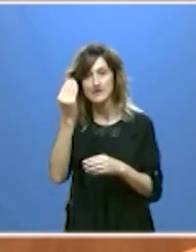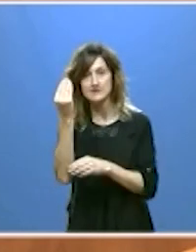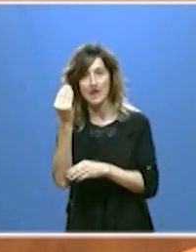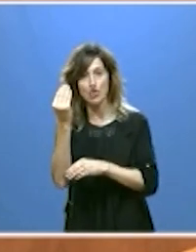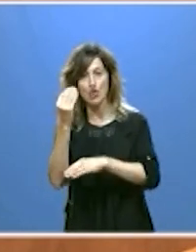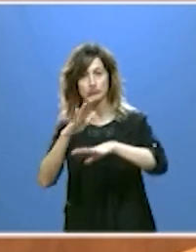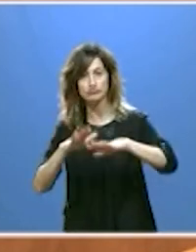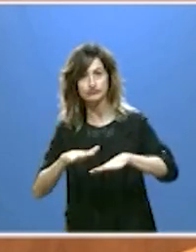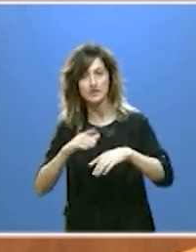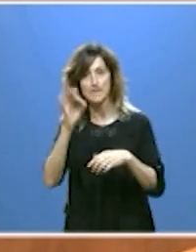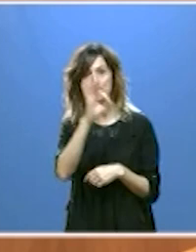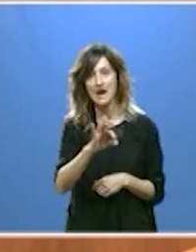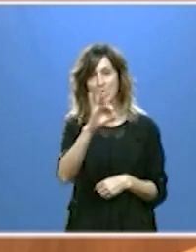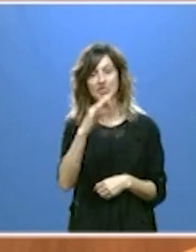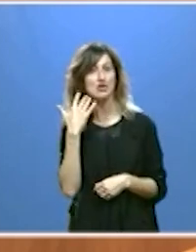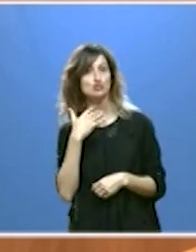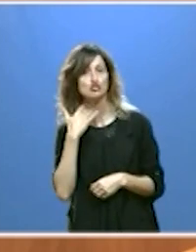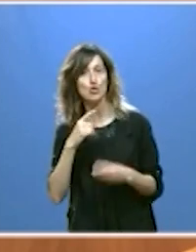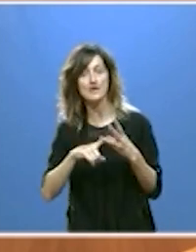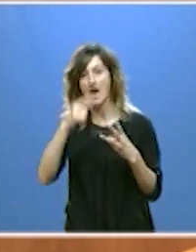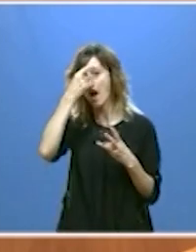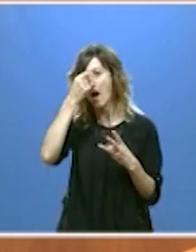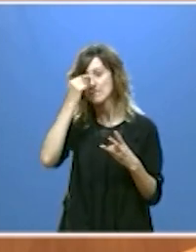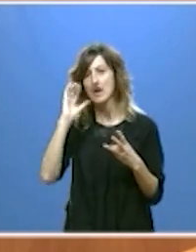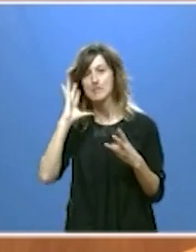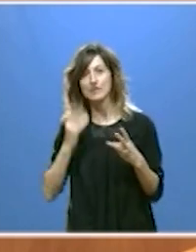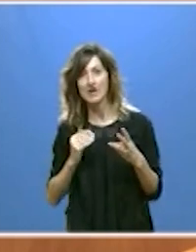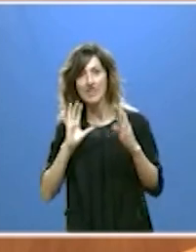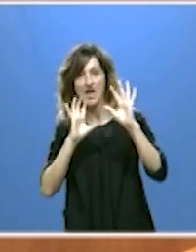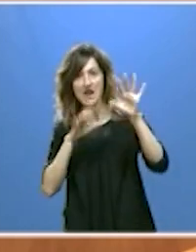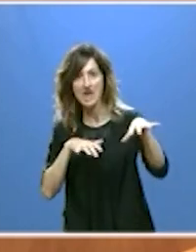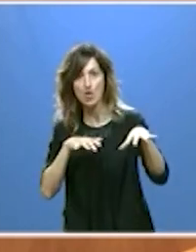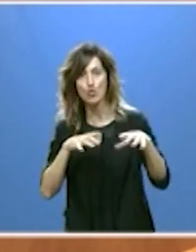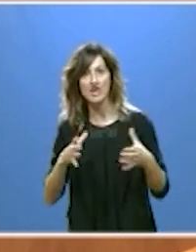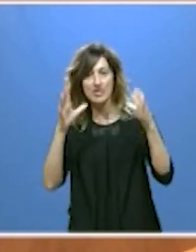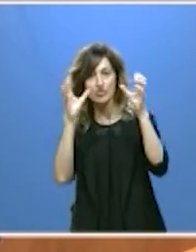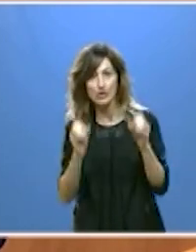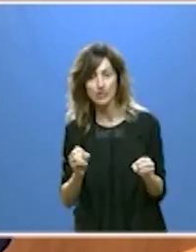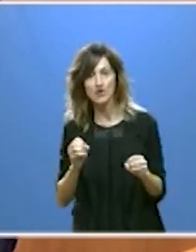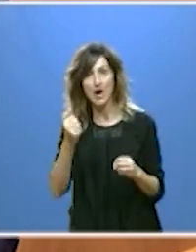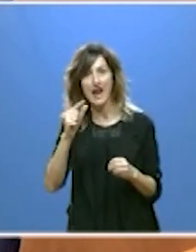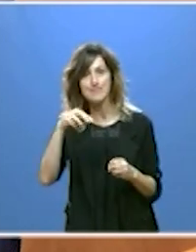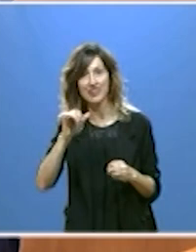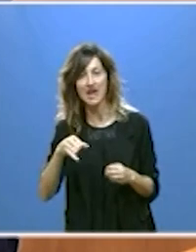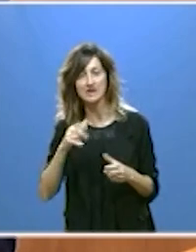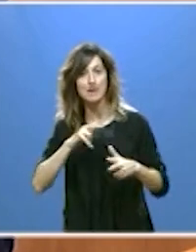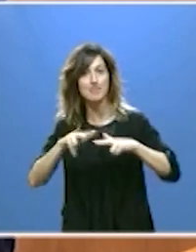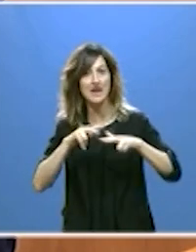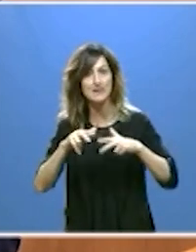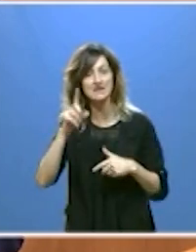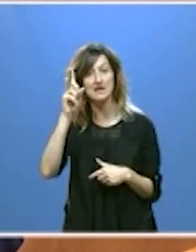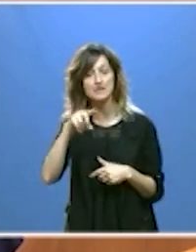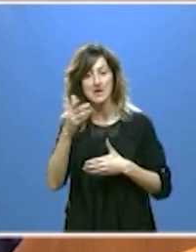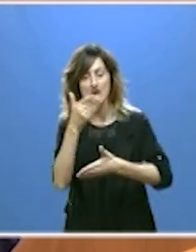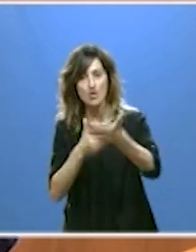autobuses de Palencia, Soria, Ávila, Ponferrada, León, Ciudad Rodrigo, Almazán, Benavente y